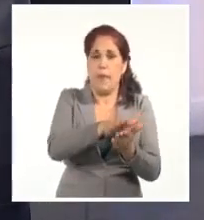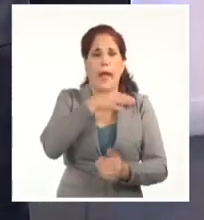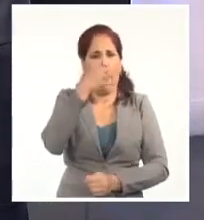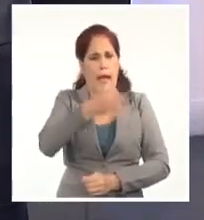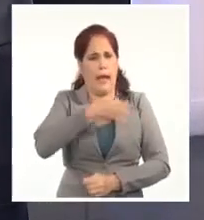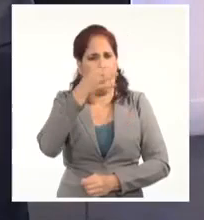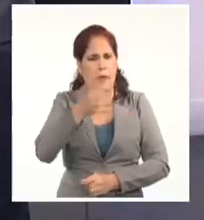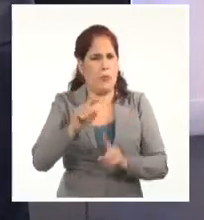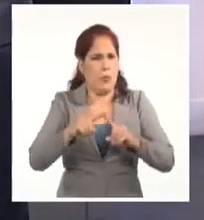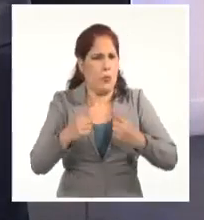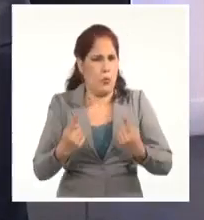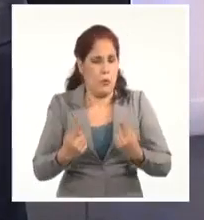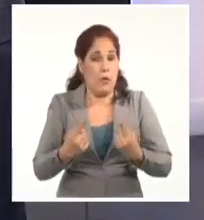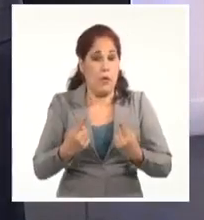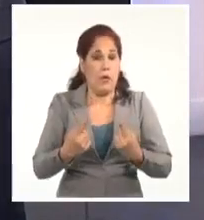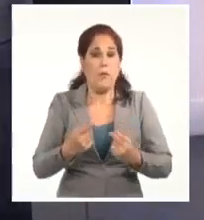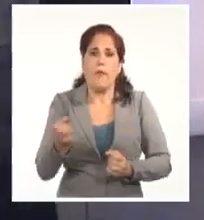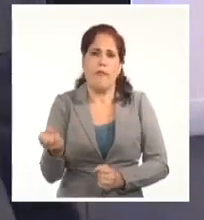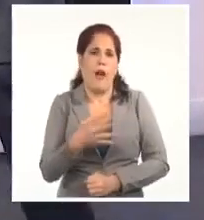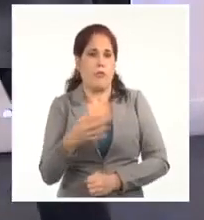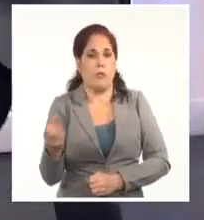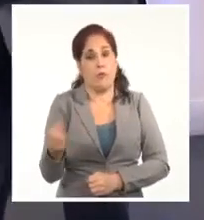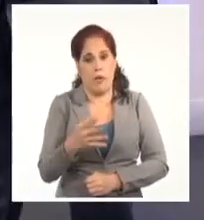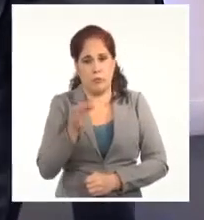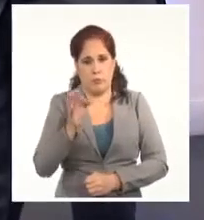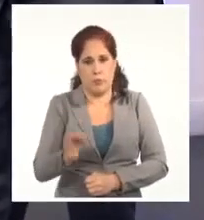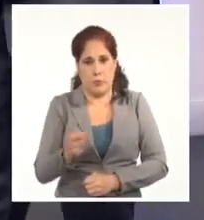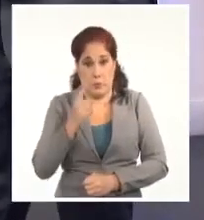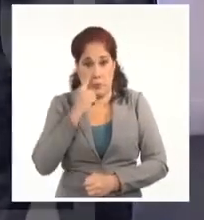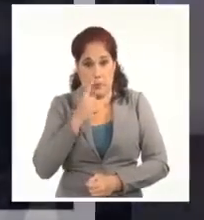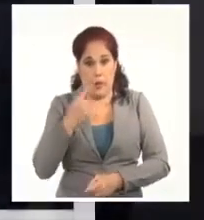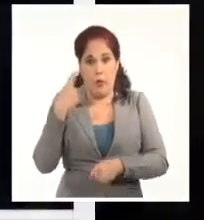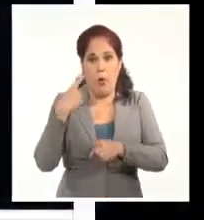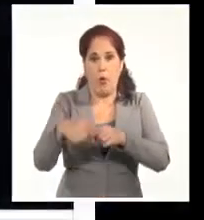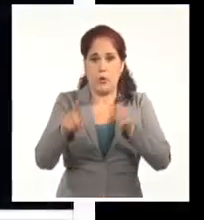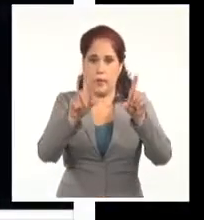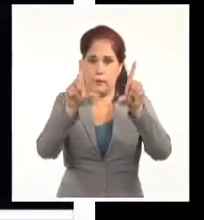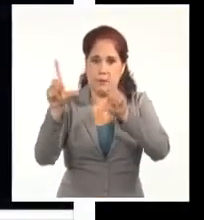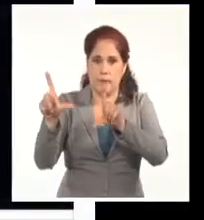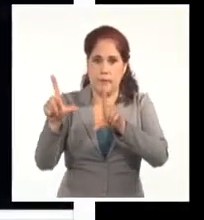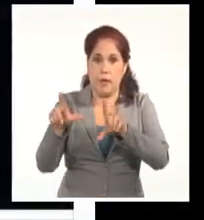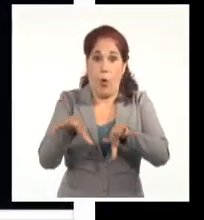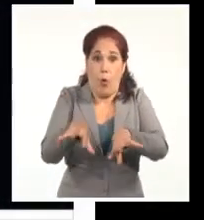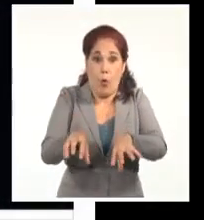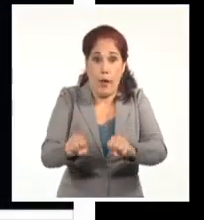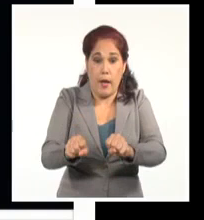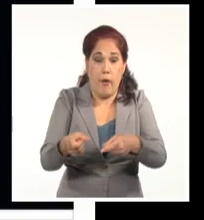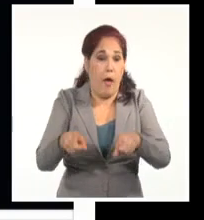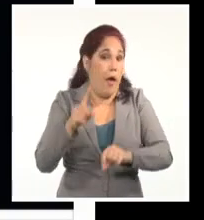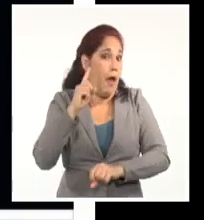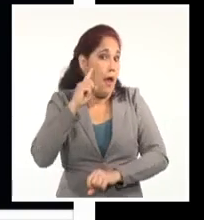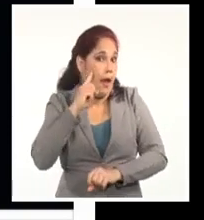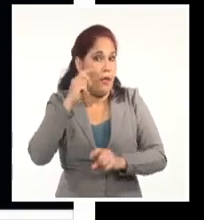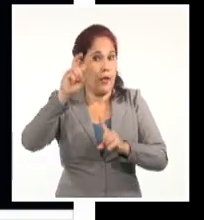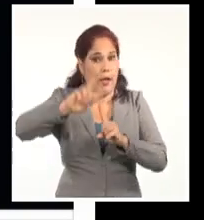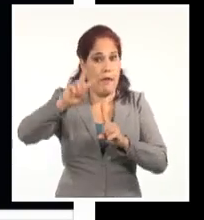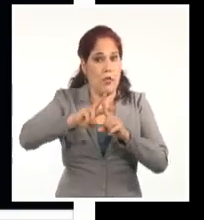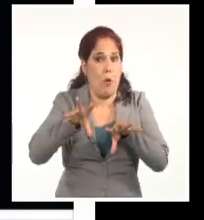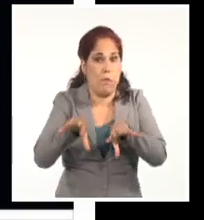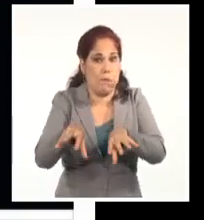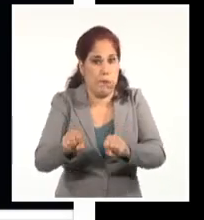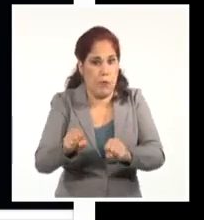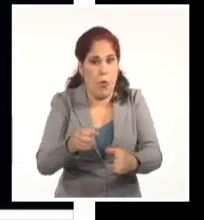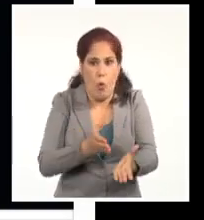cuánta falsedad encierra. Ven ustedes, esta es otra perla. Tomaron Radio Progreso y el ICRT. Esto sigue,